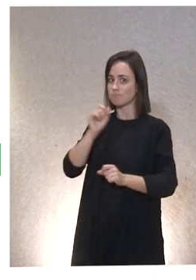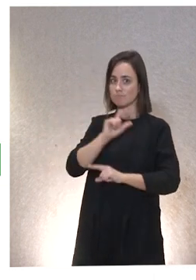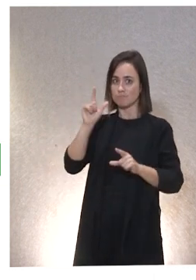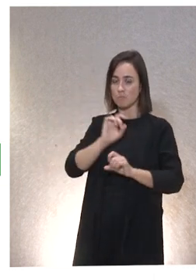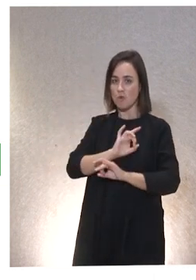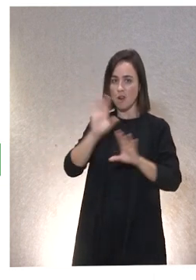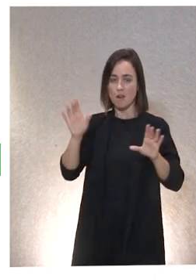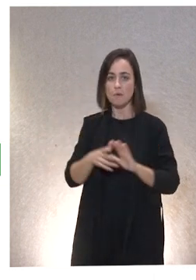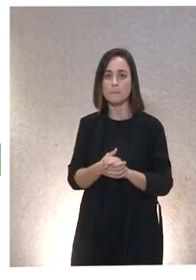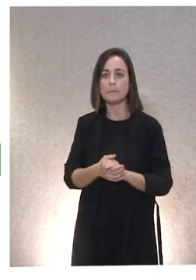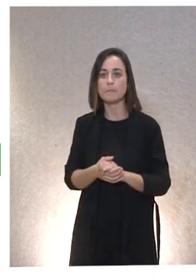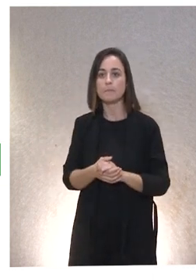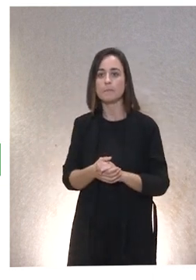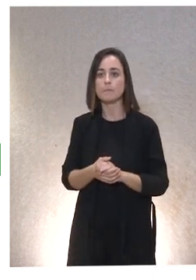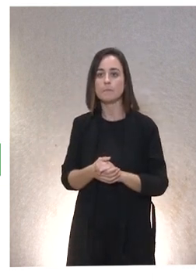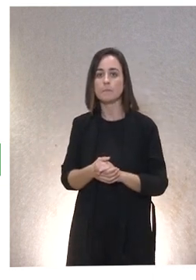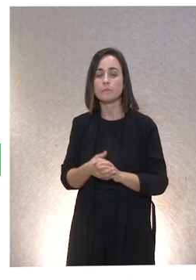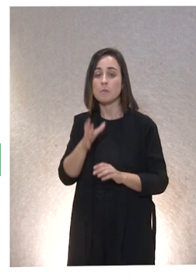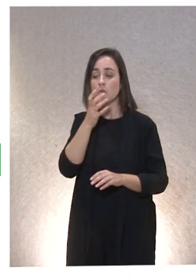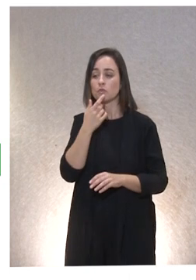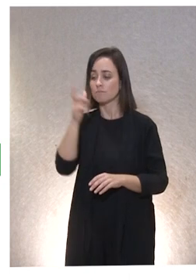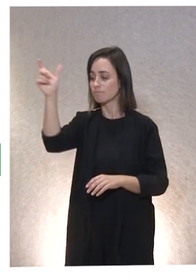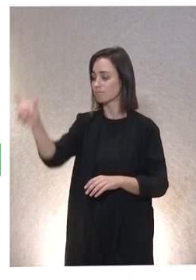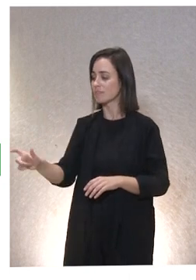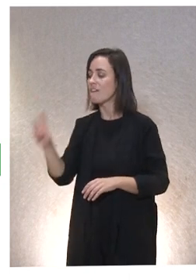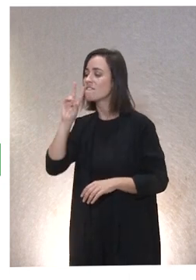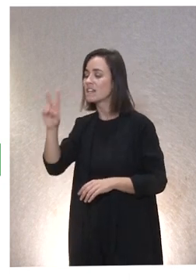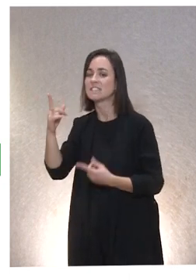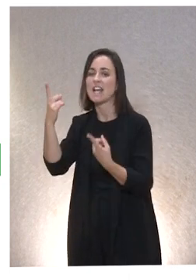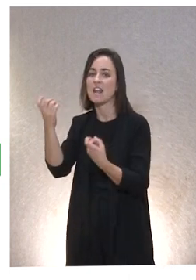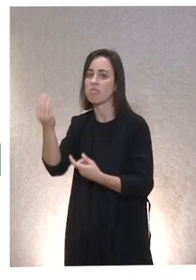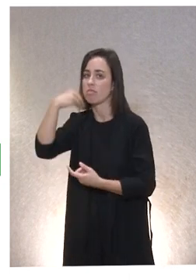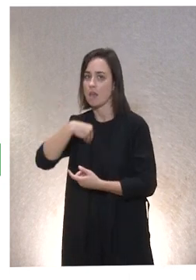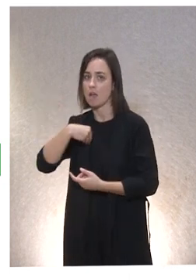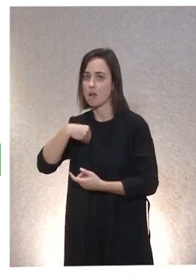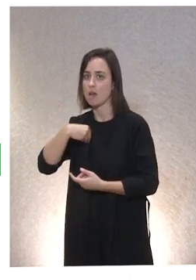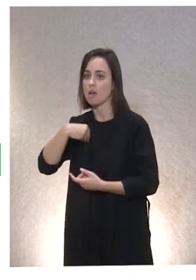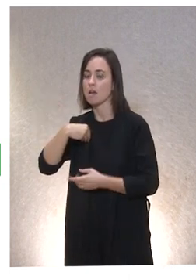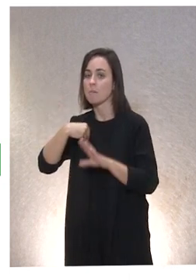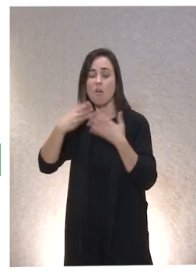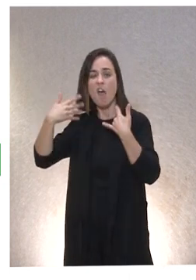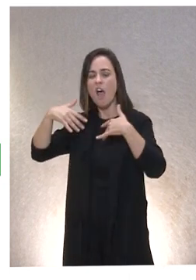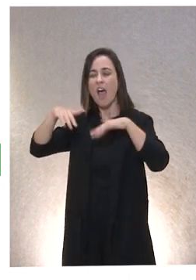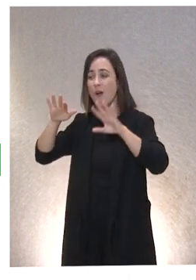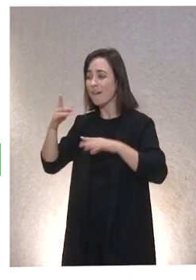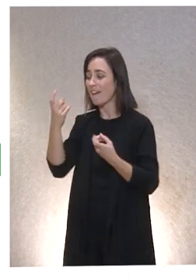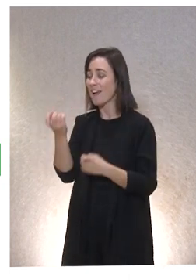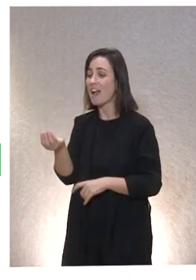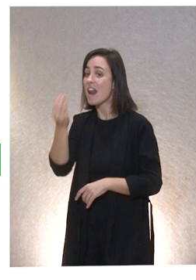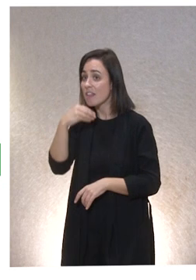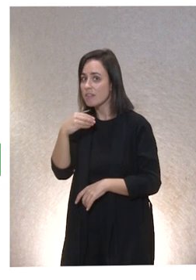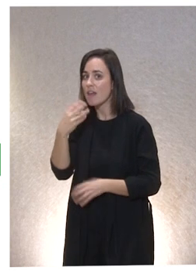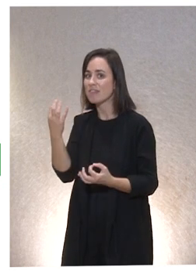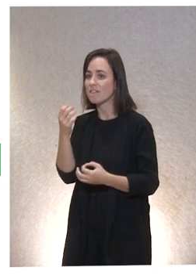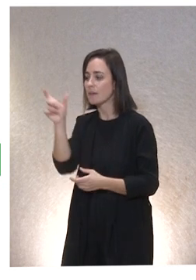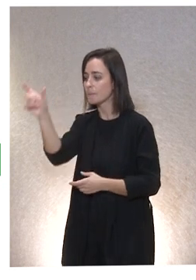Aunque formalmente se cuide lo afectado por la carencia, se me cuida cuando al cuidar lo afectado por la carencia, se me cuida a